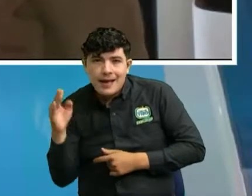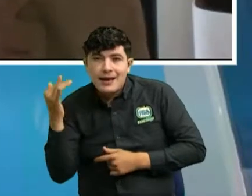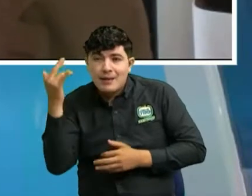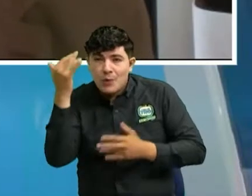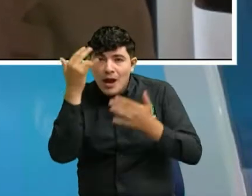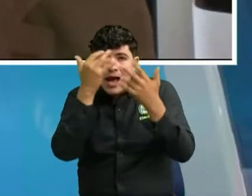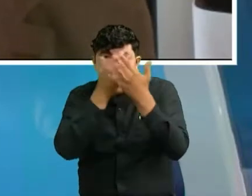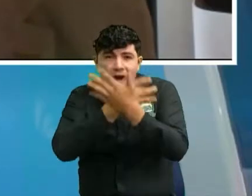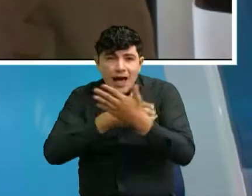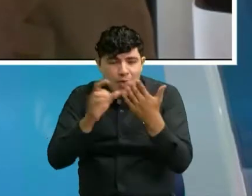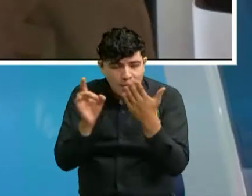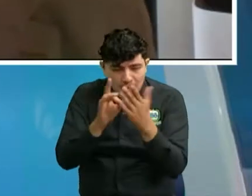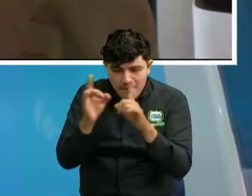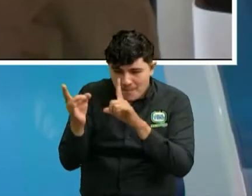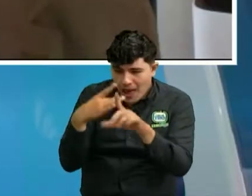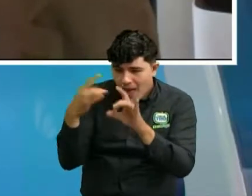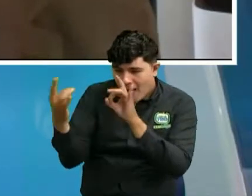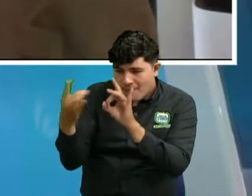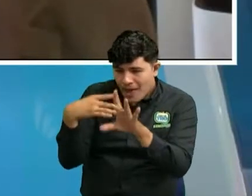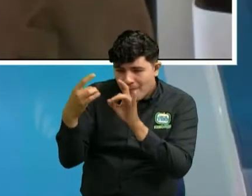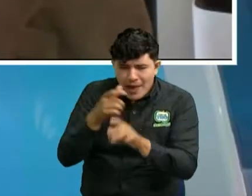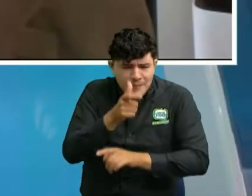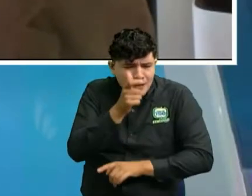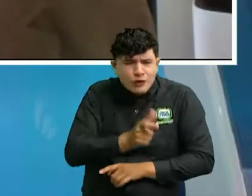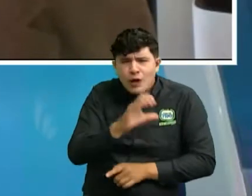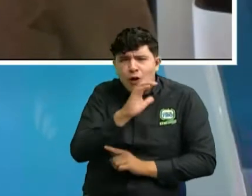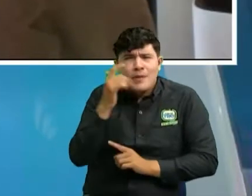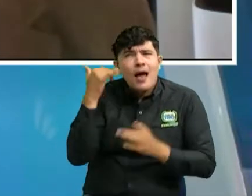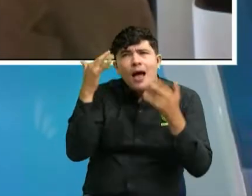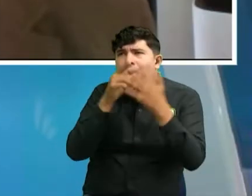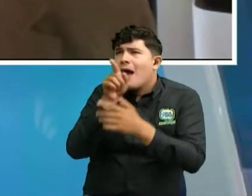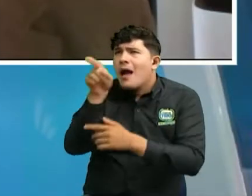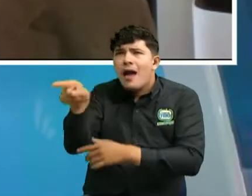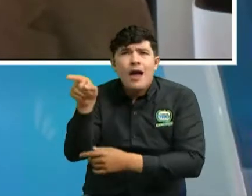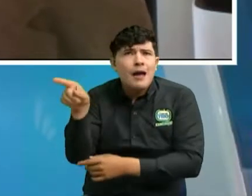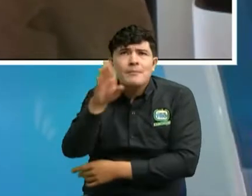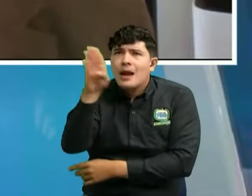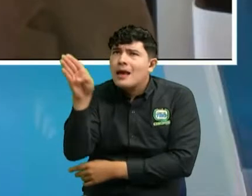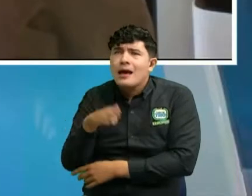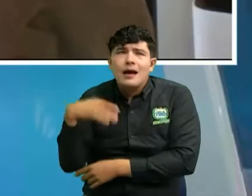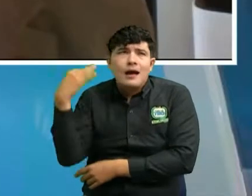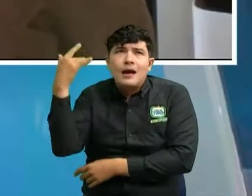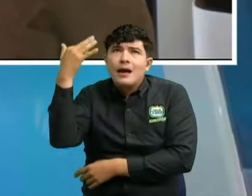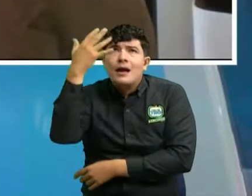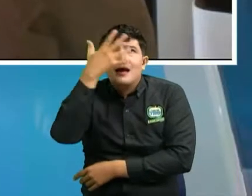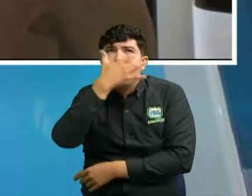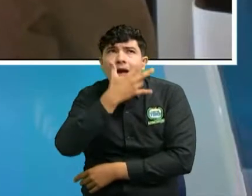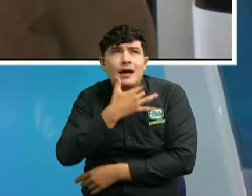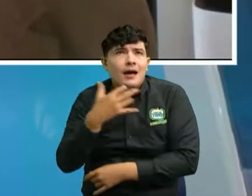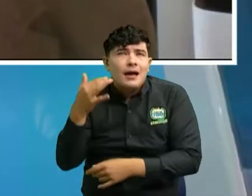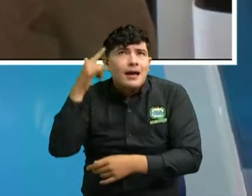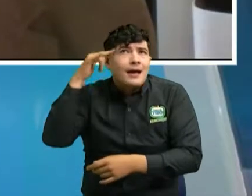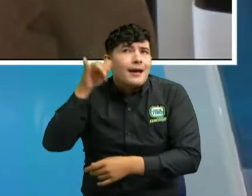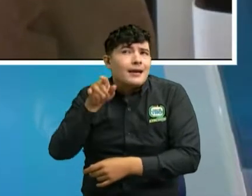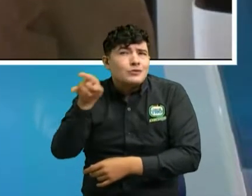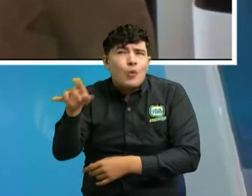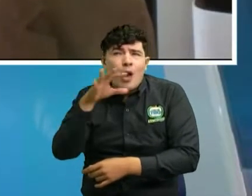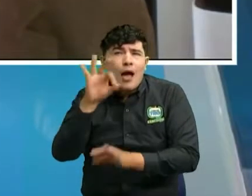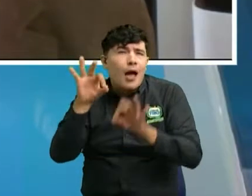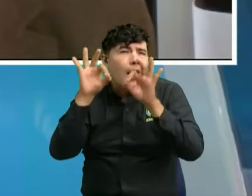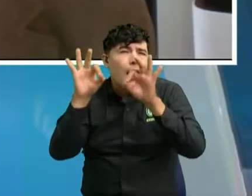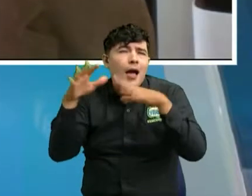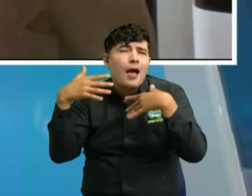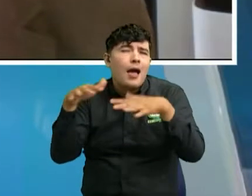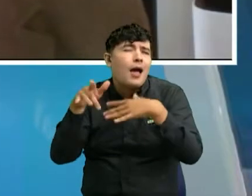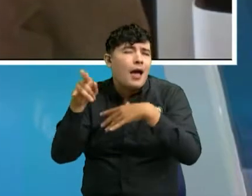y aquella persona enamorada creyendo que su pareja actual es quien cree ser